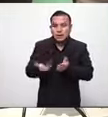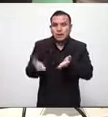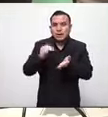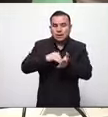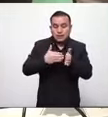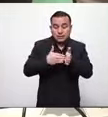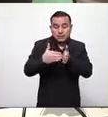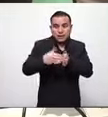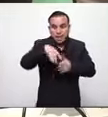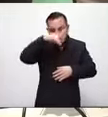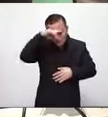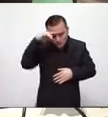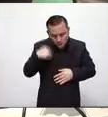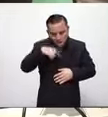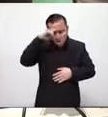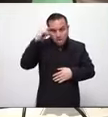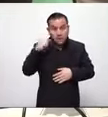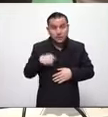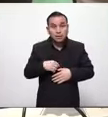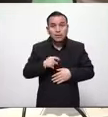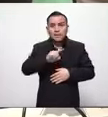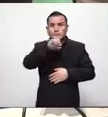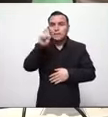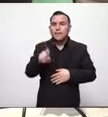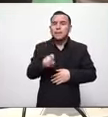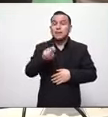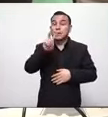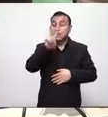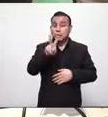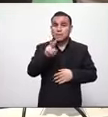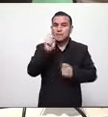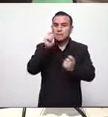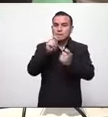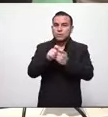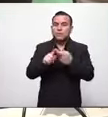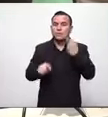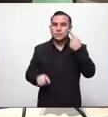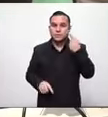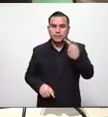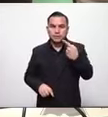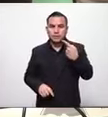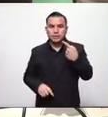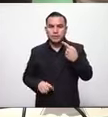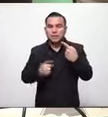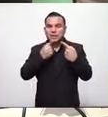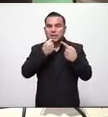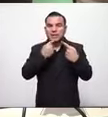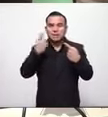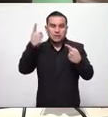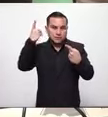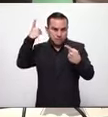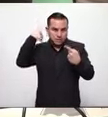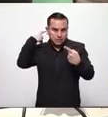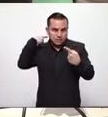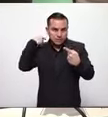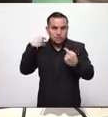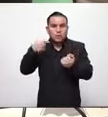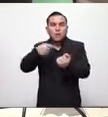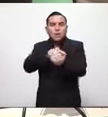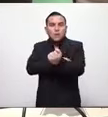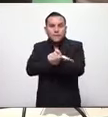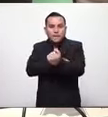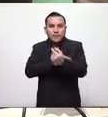económica y tengo dos preguntas puntuales una para los directores de los hospitales